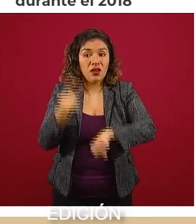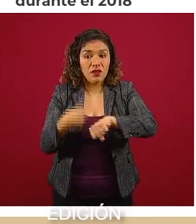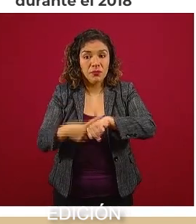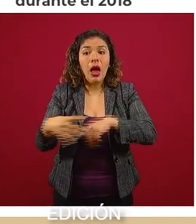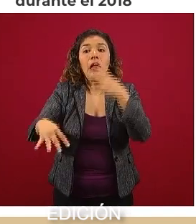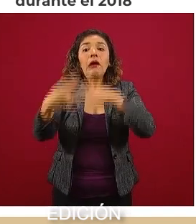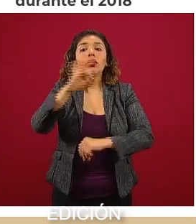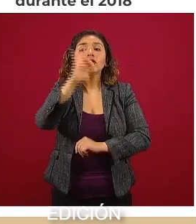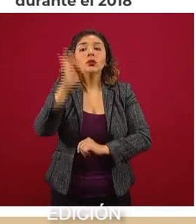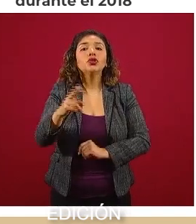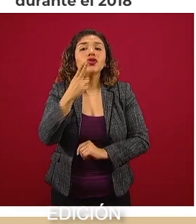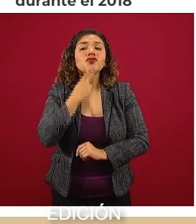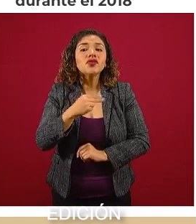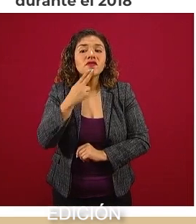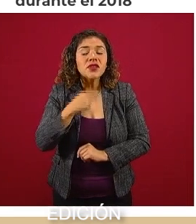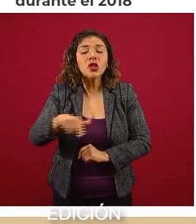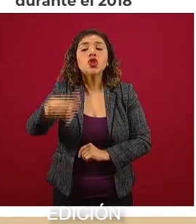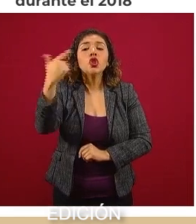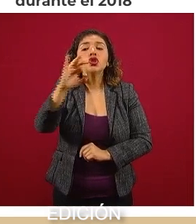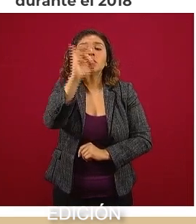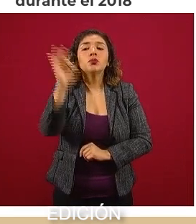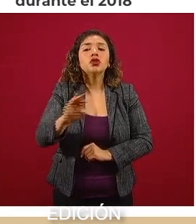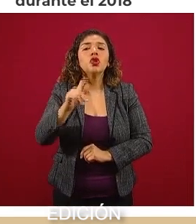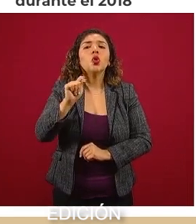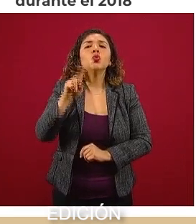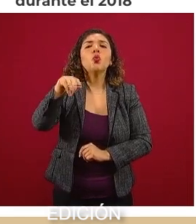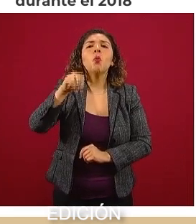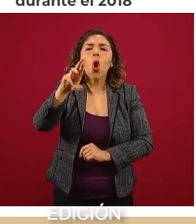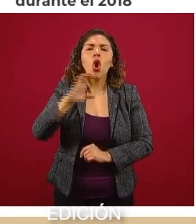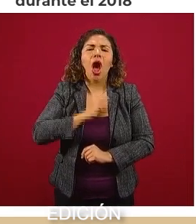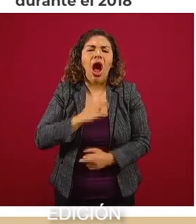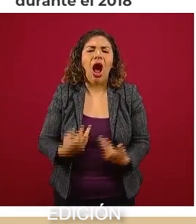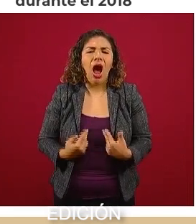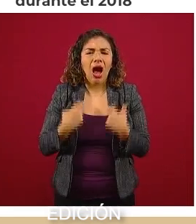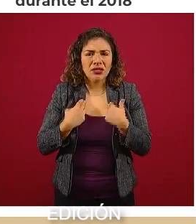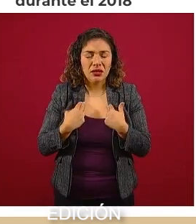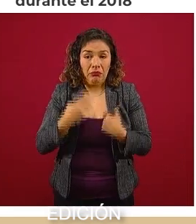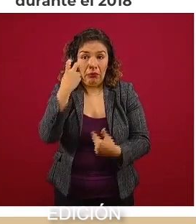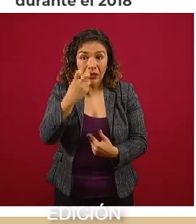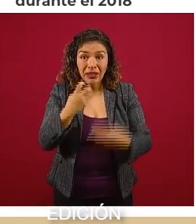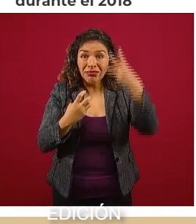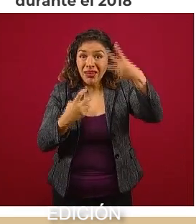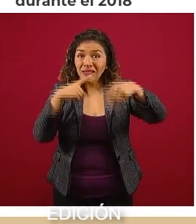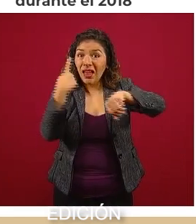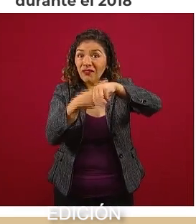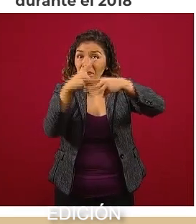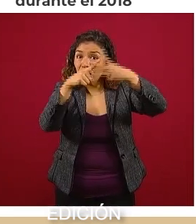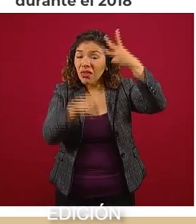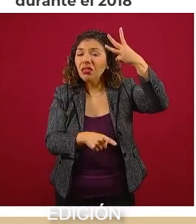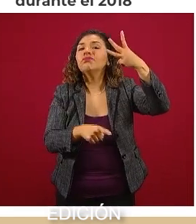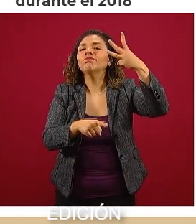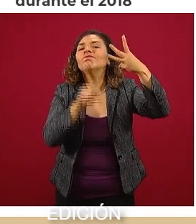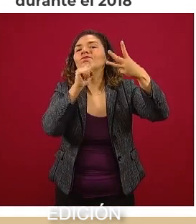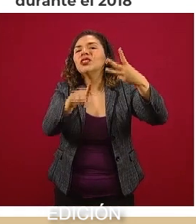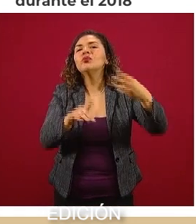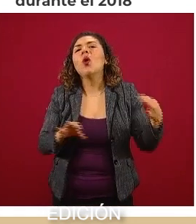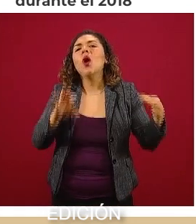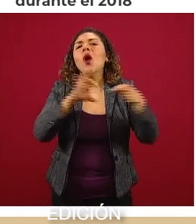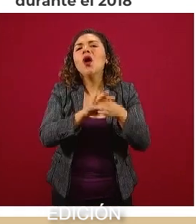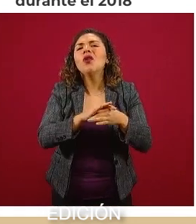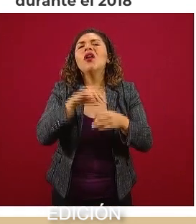diabetes y 12 por ciento de los tumores malignos. Estas tres enfermedades a su vez están relacionadas con